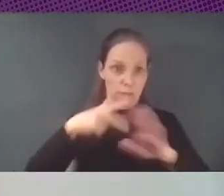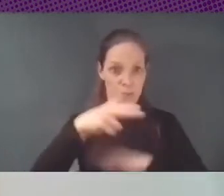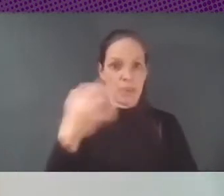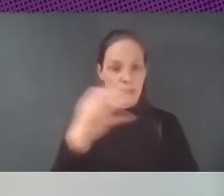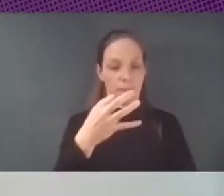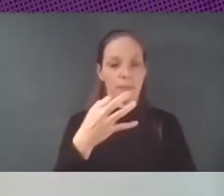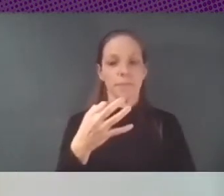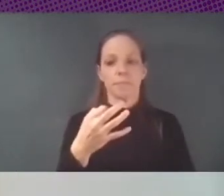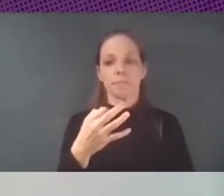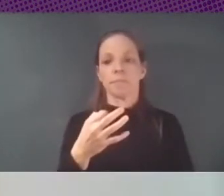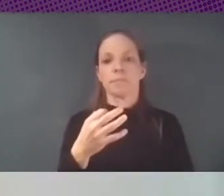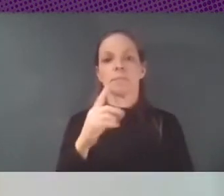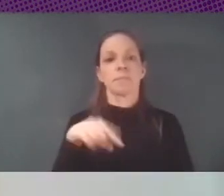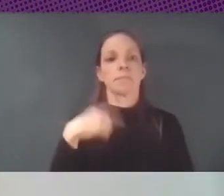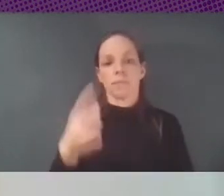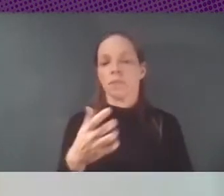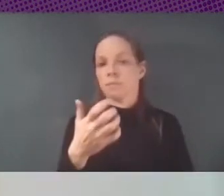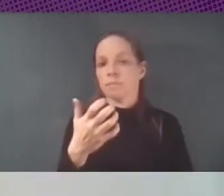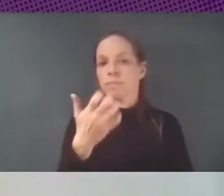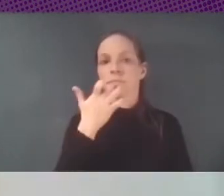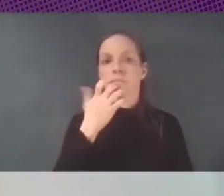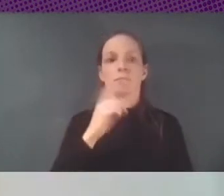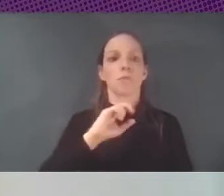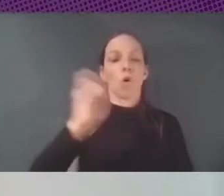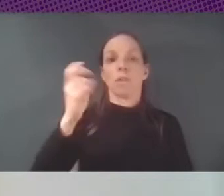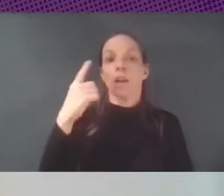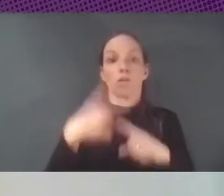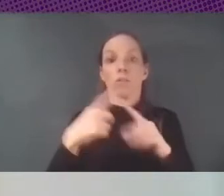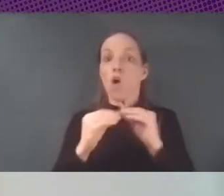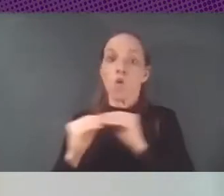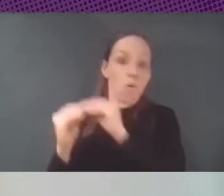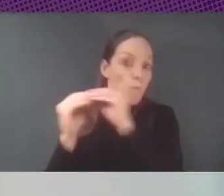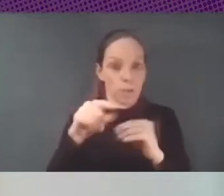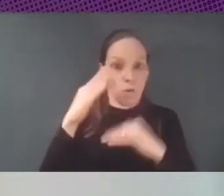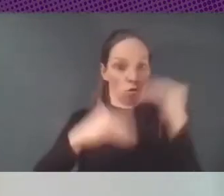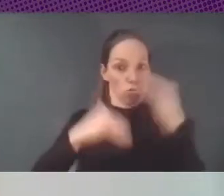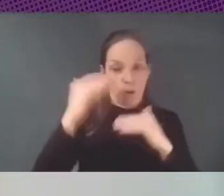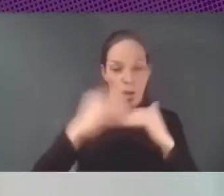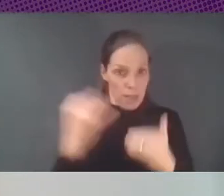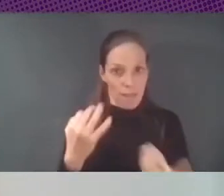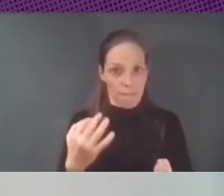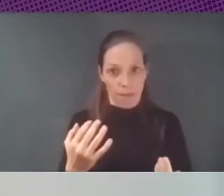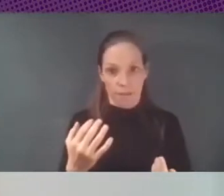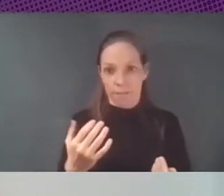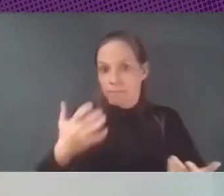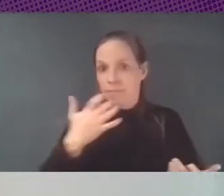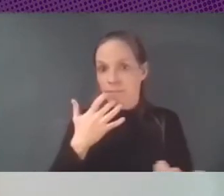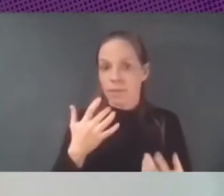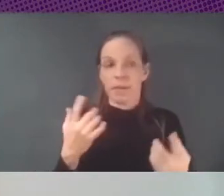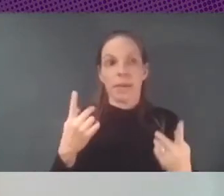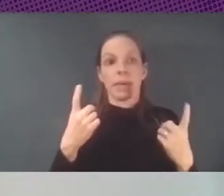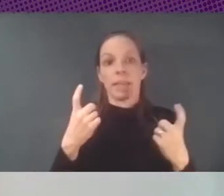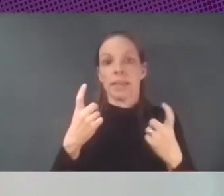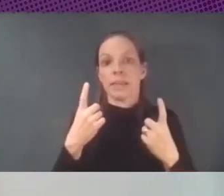y luego pues hay autopistas comunes que hay que construir inevitablemente hay que construir fibra entre la